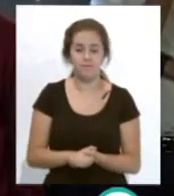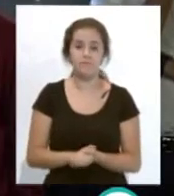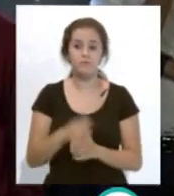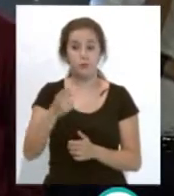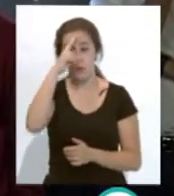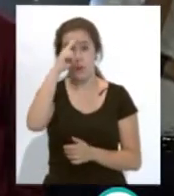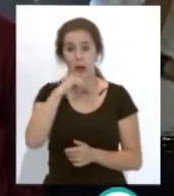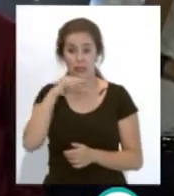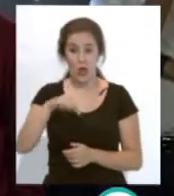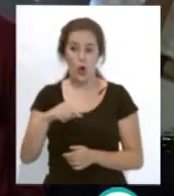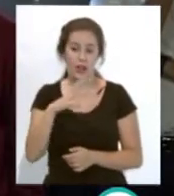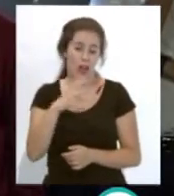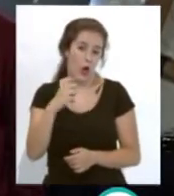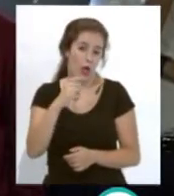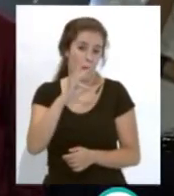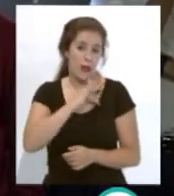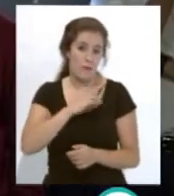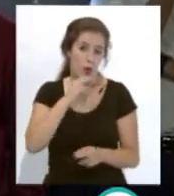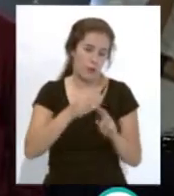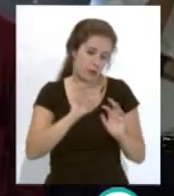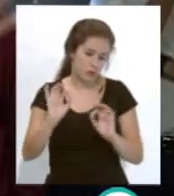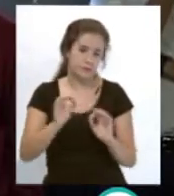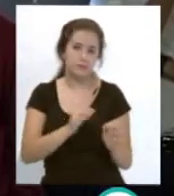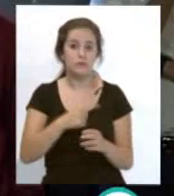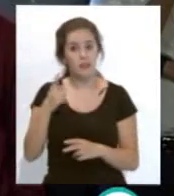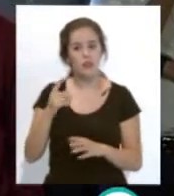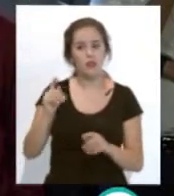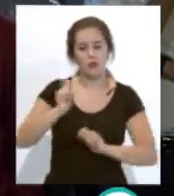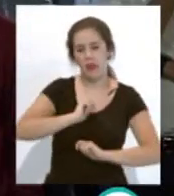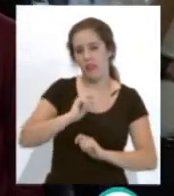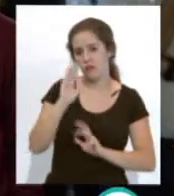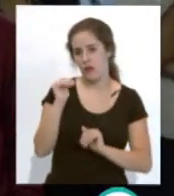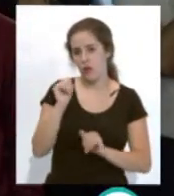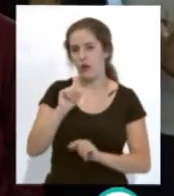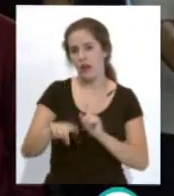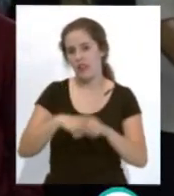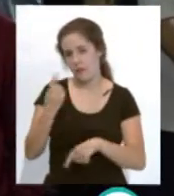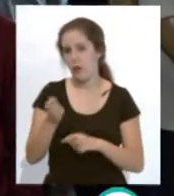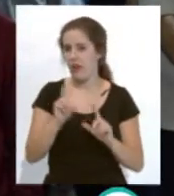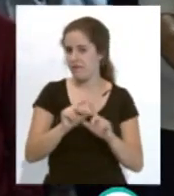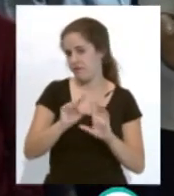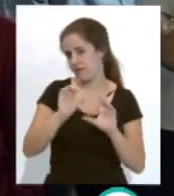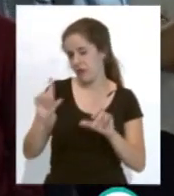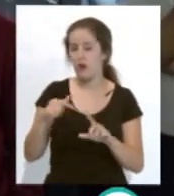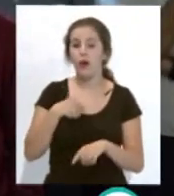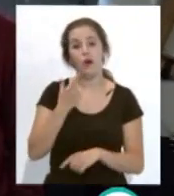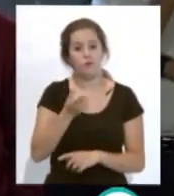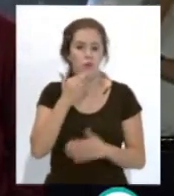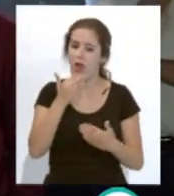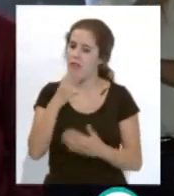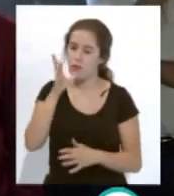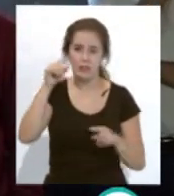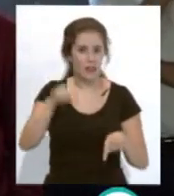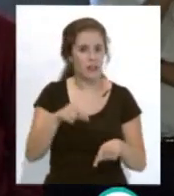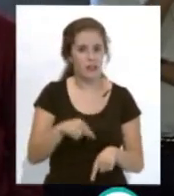Su padre recogerá hoy el premio en su nombre y él nos ha dejado un saludo que luego os pondremos. Así que nada, gracias por estar aquí